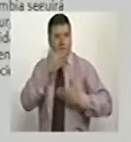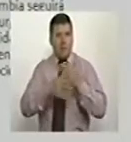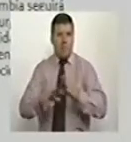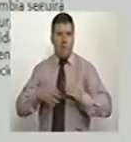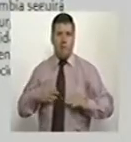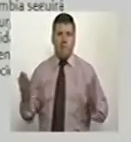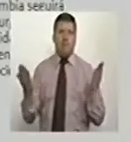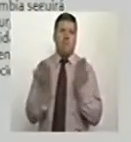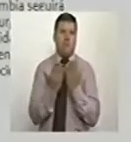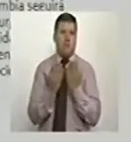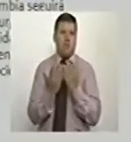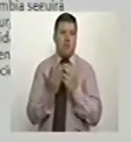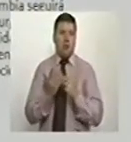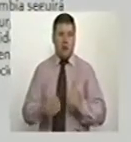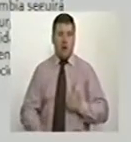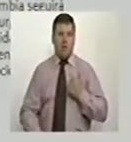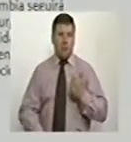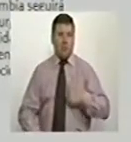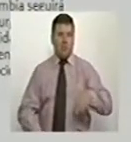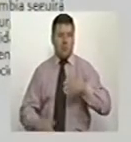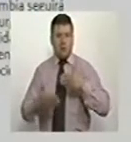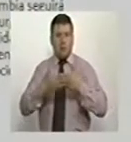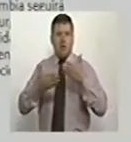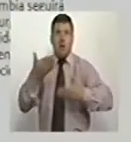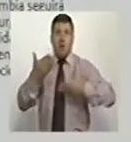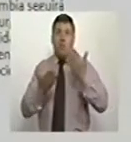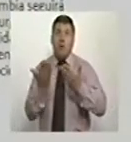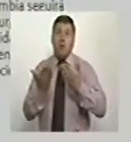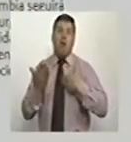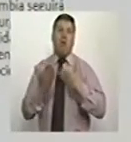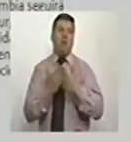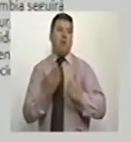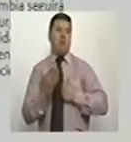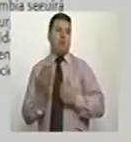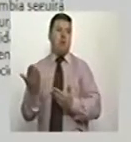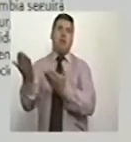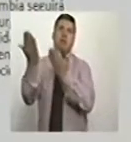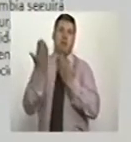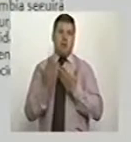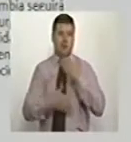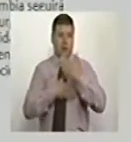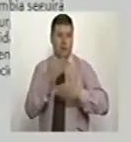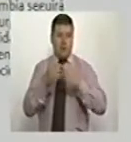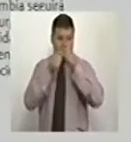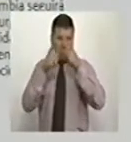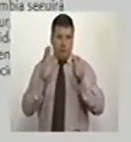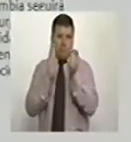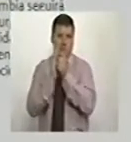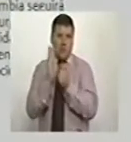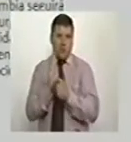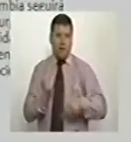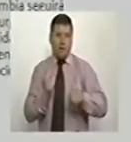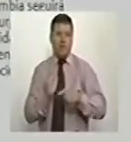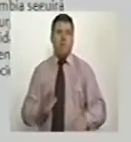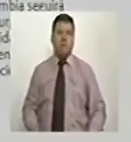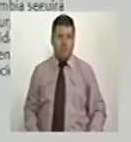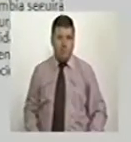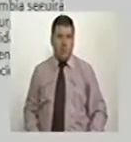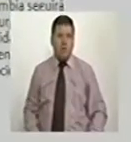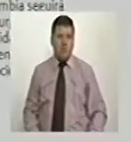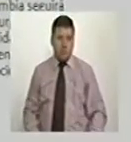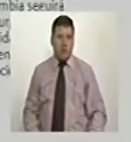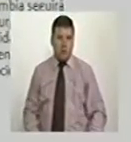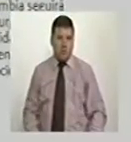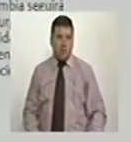adhesión y aprovechará las inmensas posibilidades que ello ofrece para avanzar en estándares en cuestión. Entre otras,